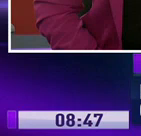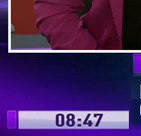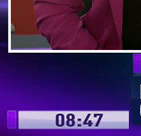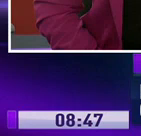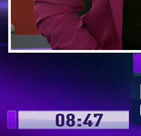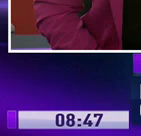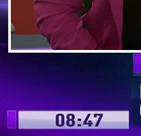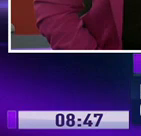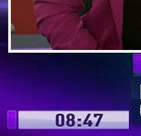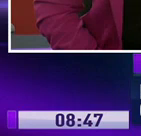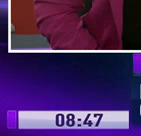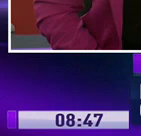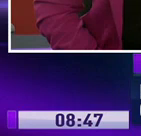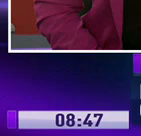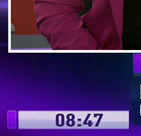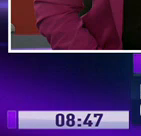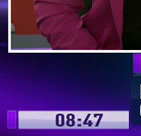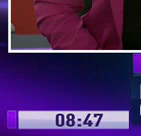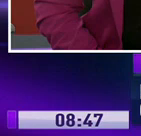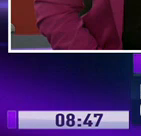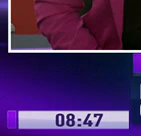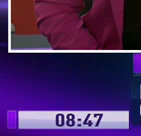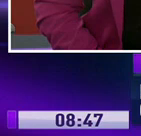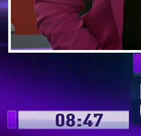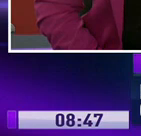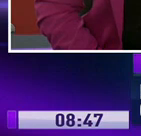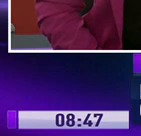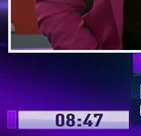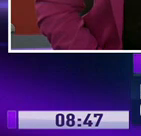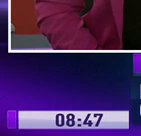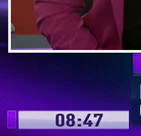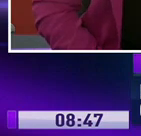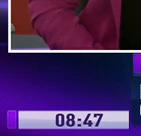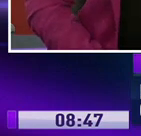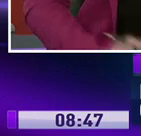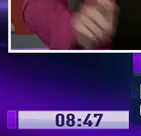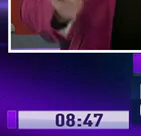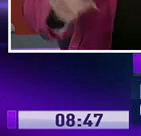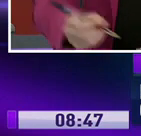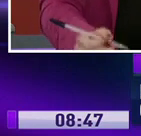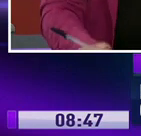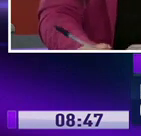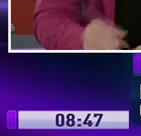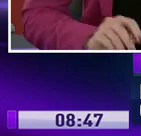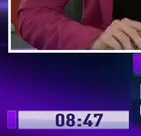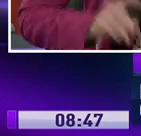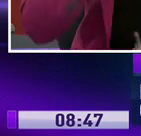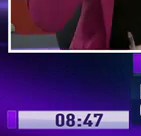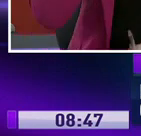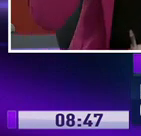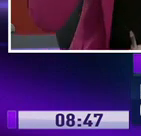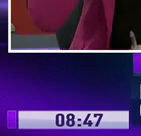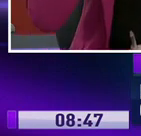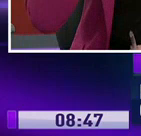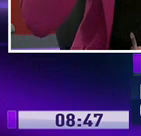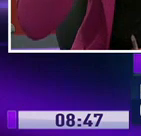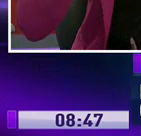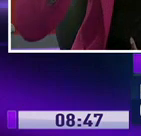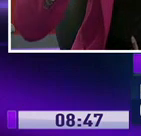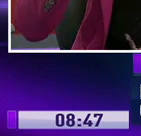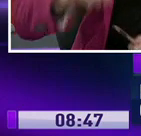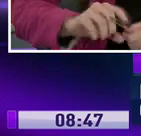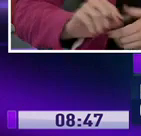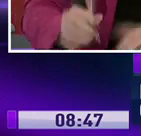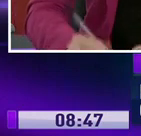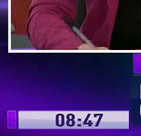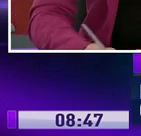hospitalización, le hago una nueva actualización que me acaba de llegar justamente el cuadro actualizado del COE. Es de 2